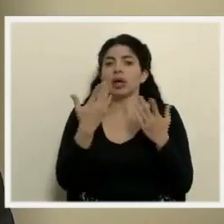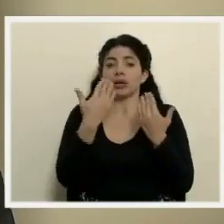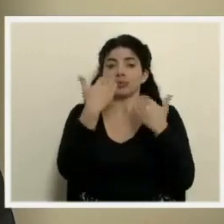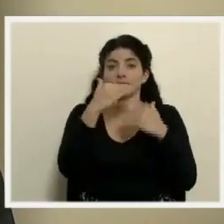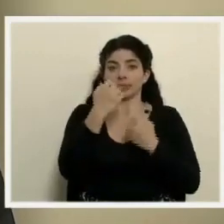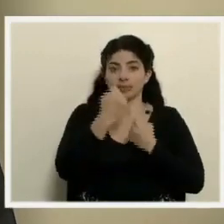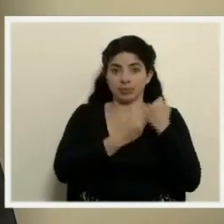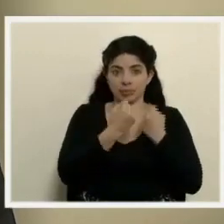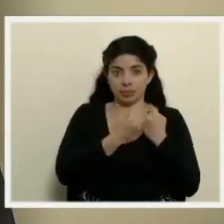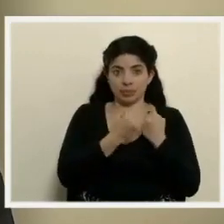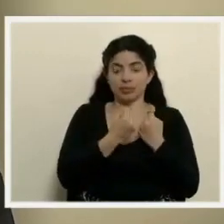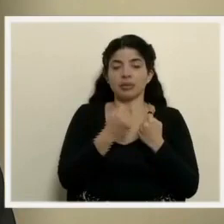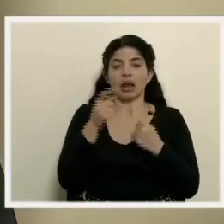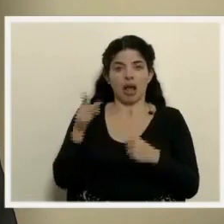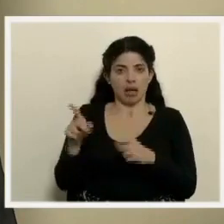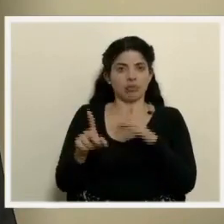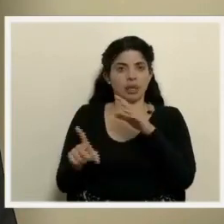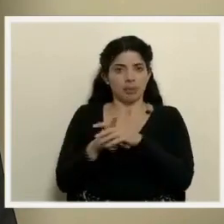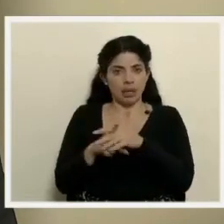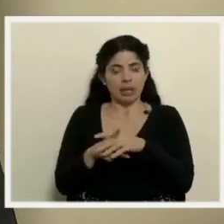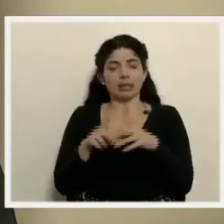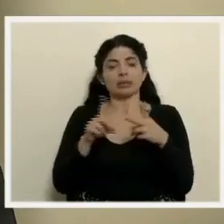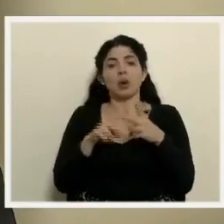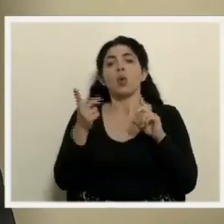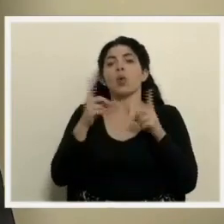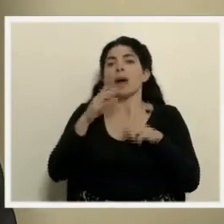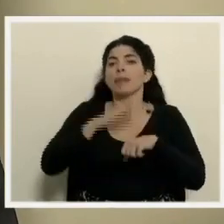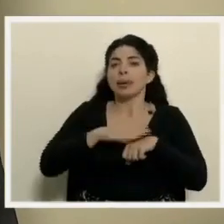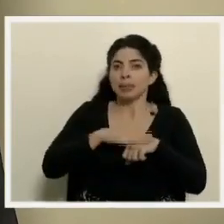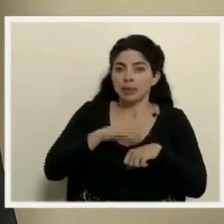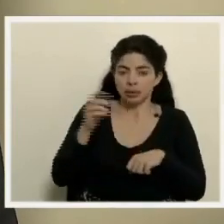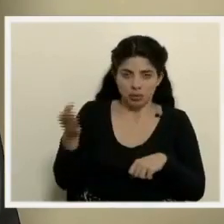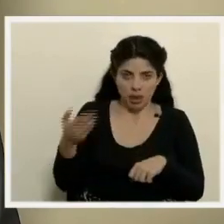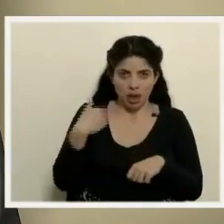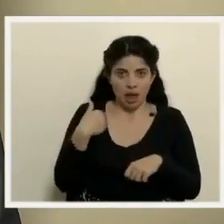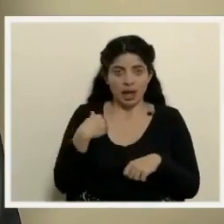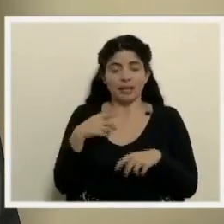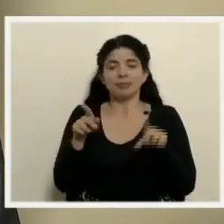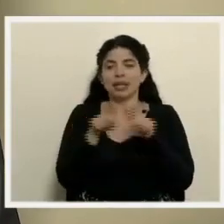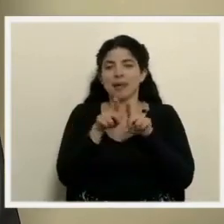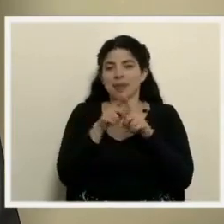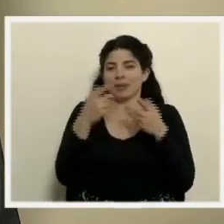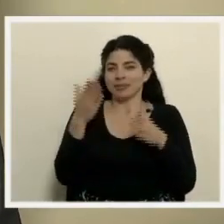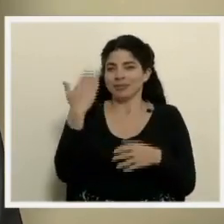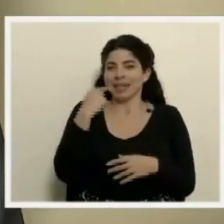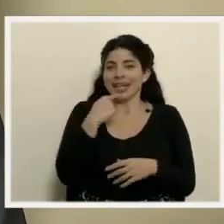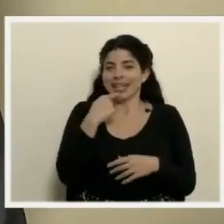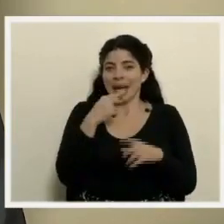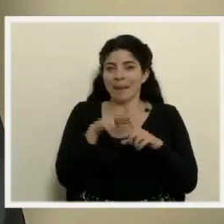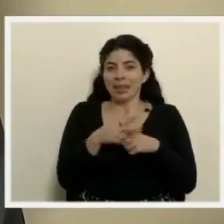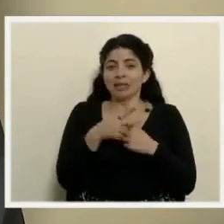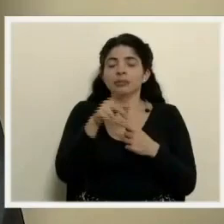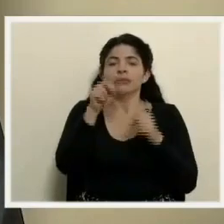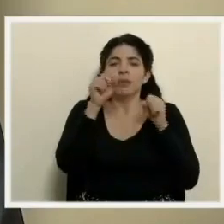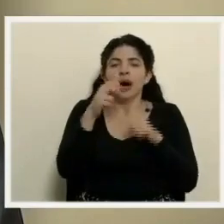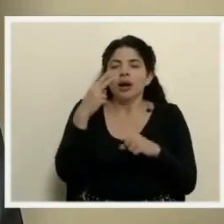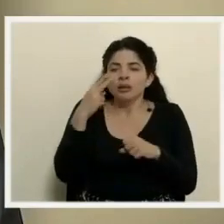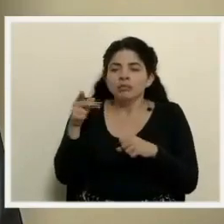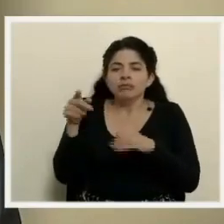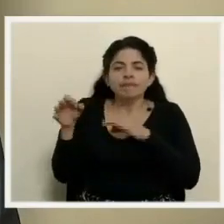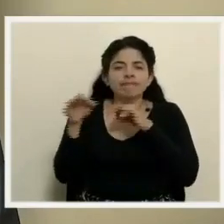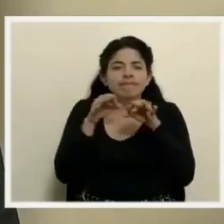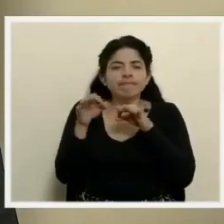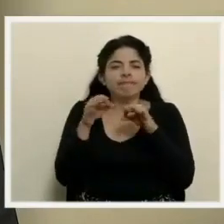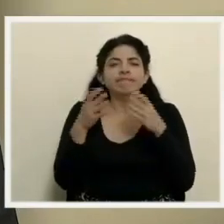restricción vehicular sanitaria las excepciones a esta y también como le indicábamos al inicio pueden encontrar el